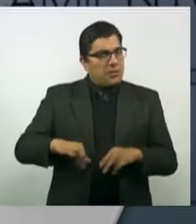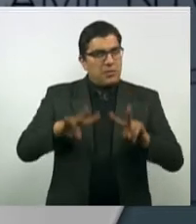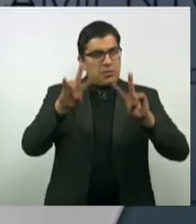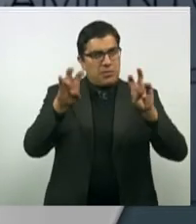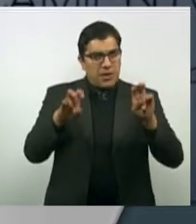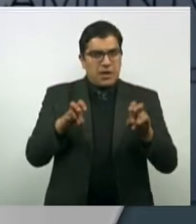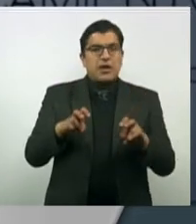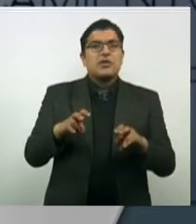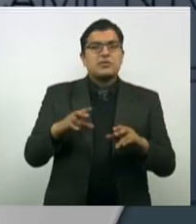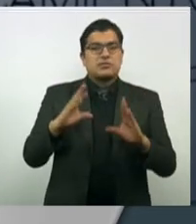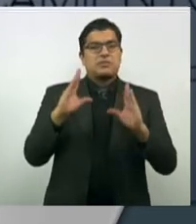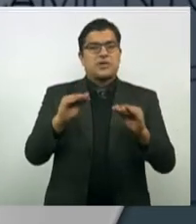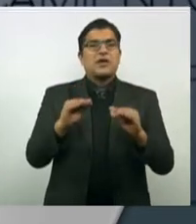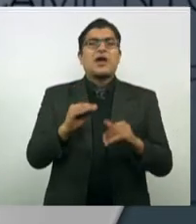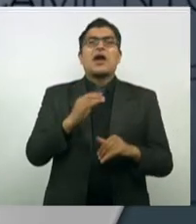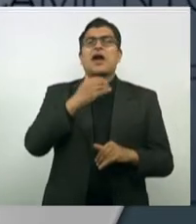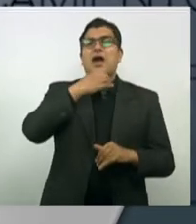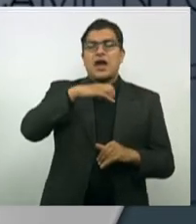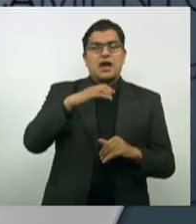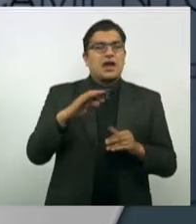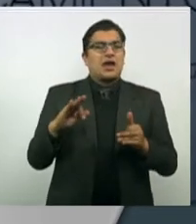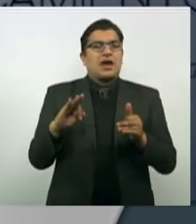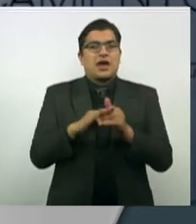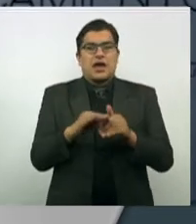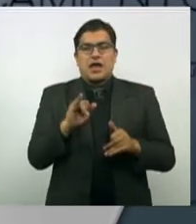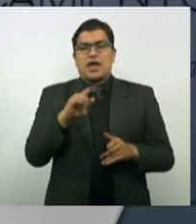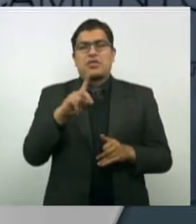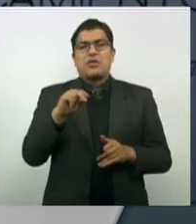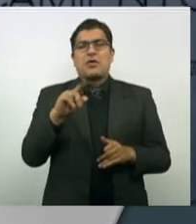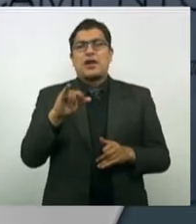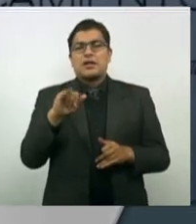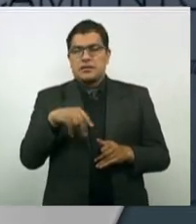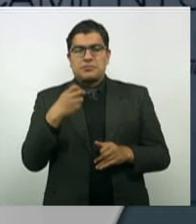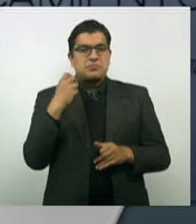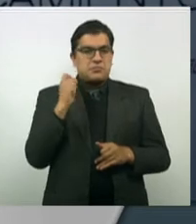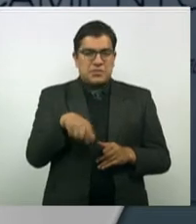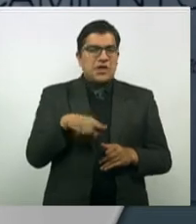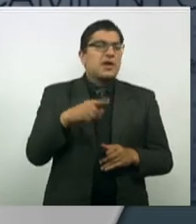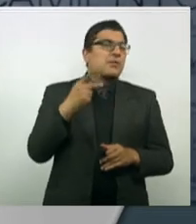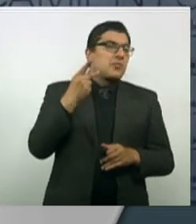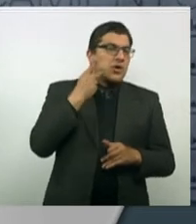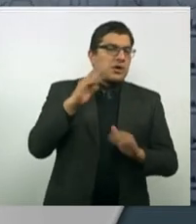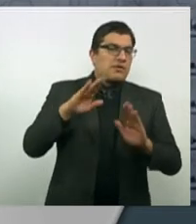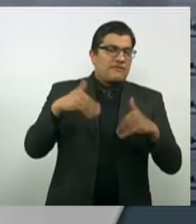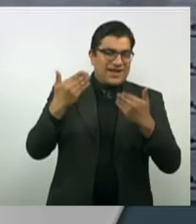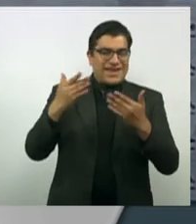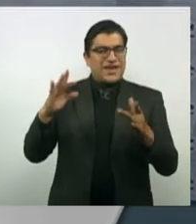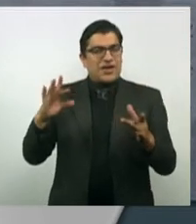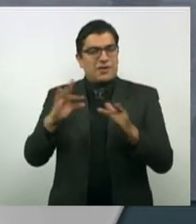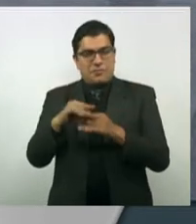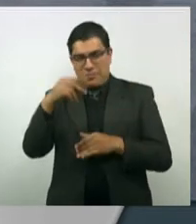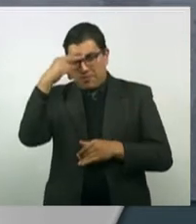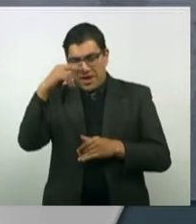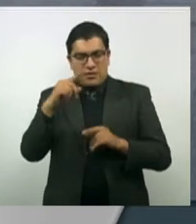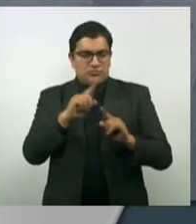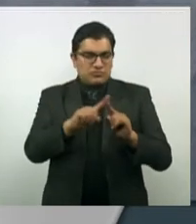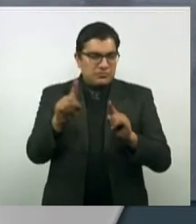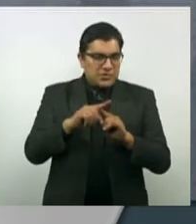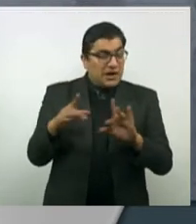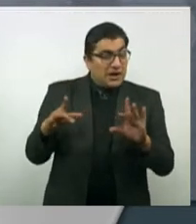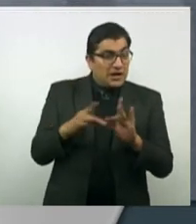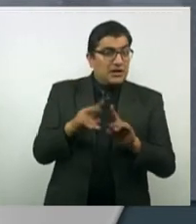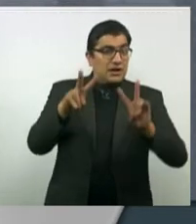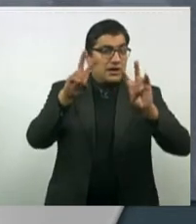La doctrina Carranza y el acercamiento indolatino, que habla de la política exterior de México y entre otras cosas